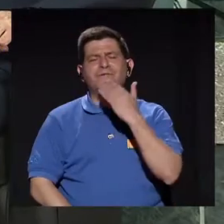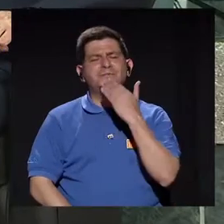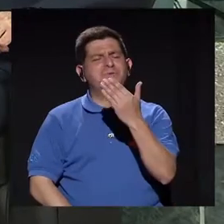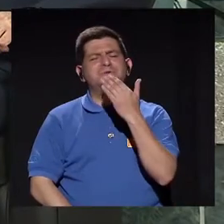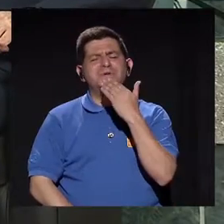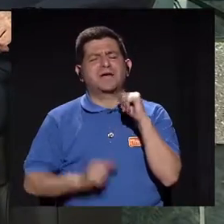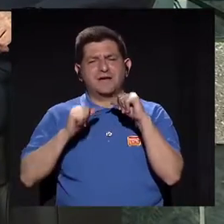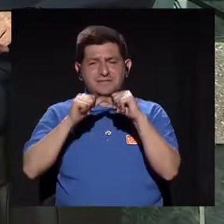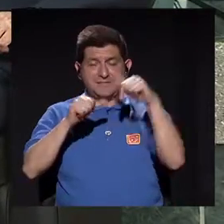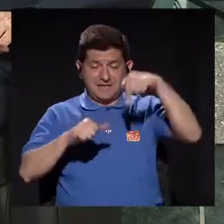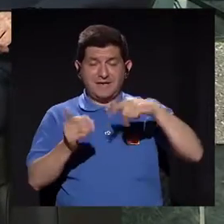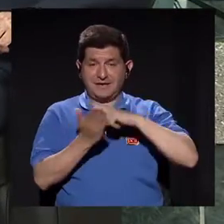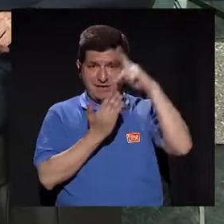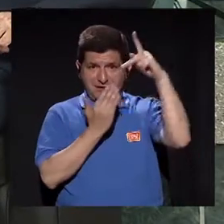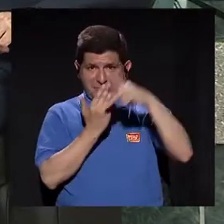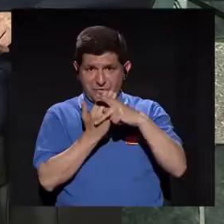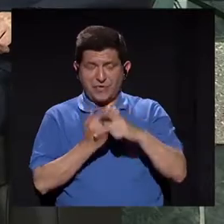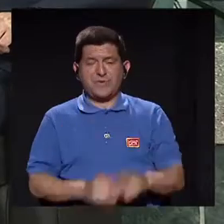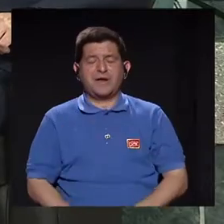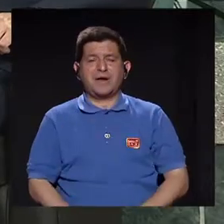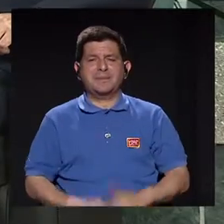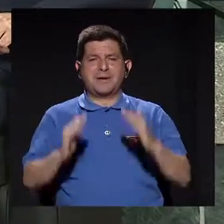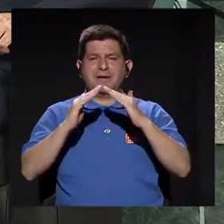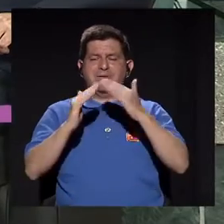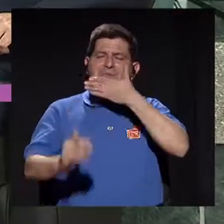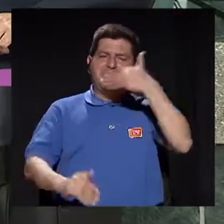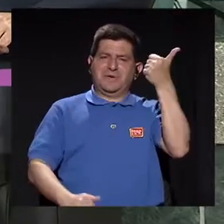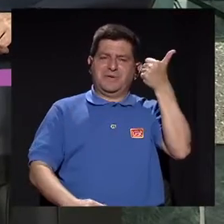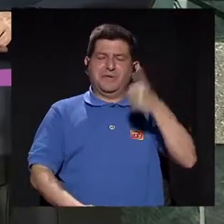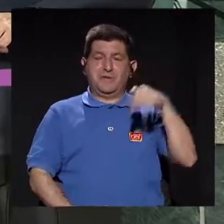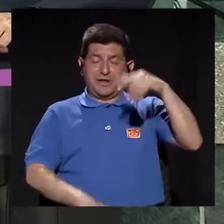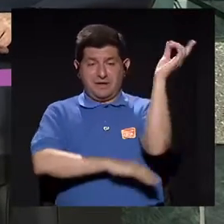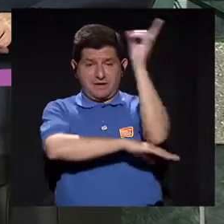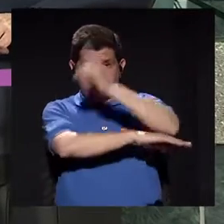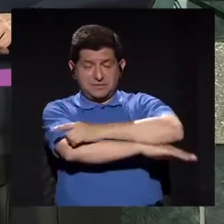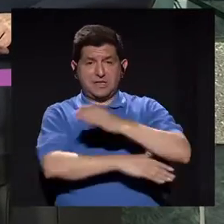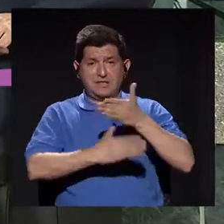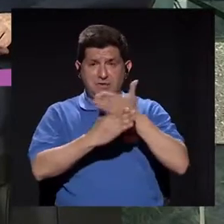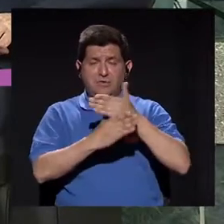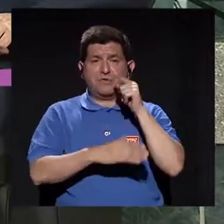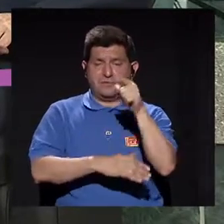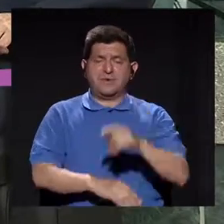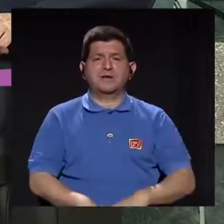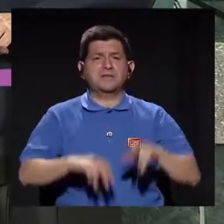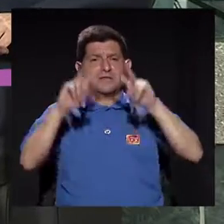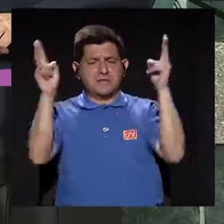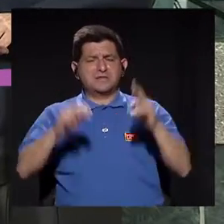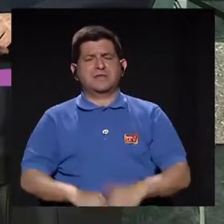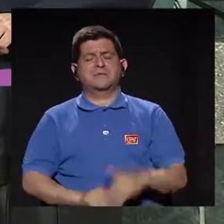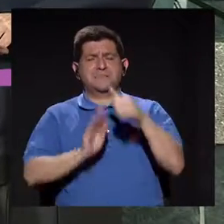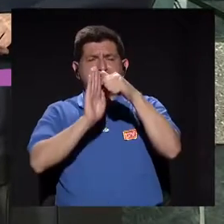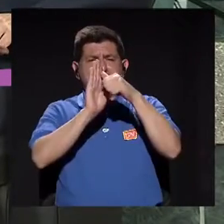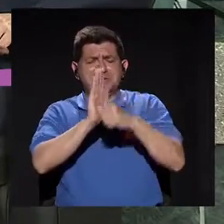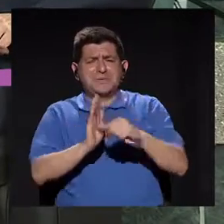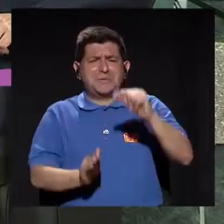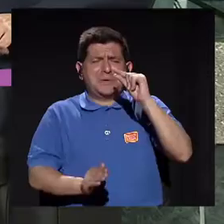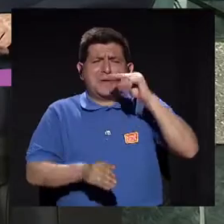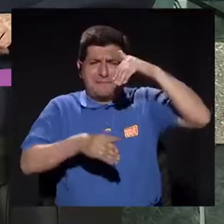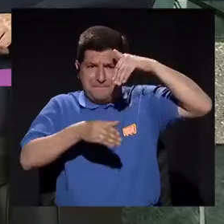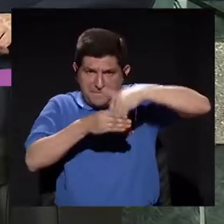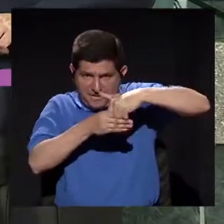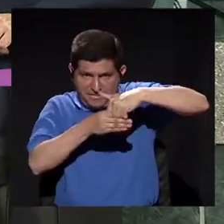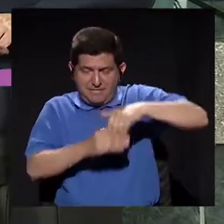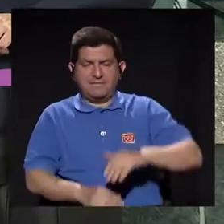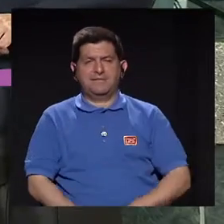Muchísimas gracias por continuar con nosotros en su telerevista Vivir Mejor, el día de hoy compartiendo con ustedes el tema de cirugía mínimamente